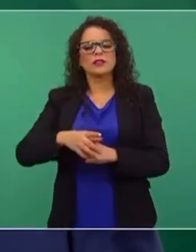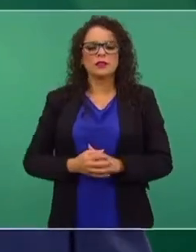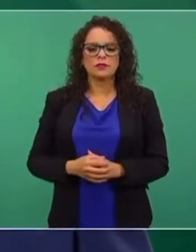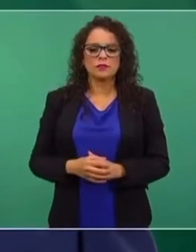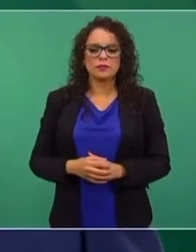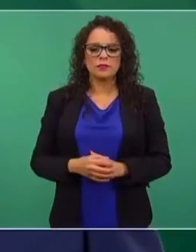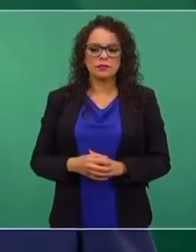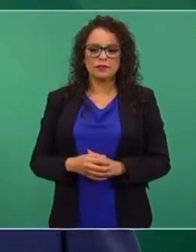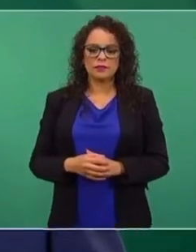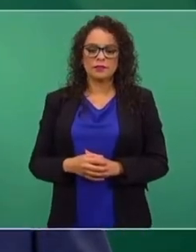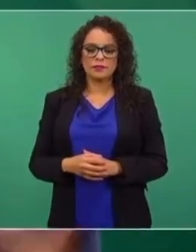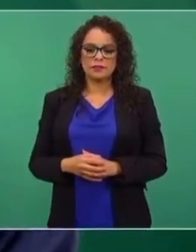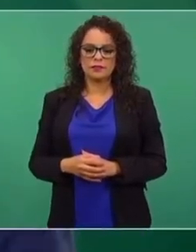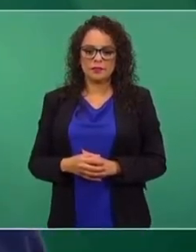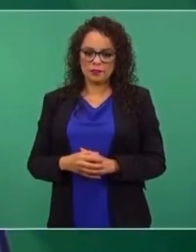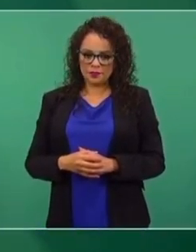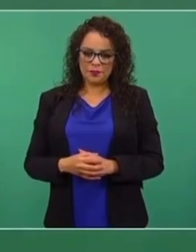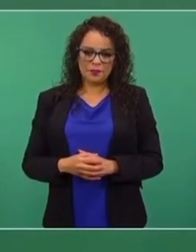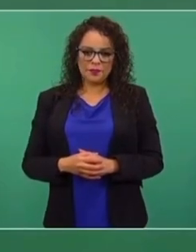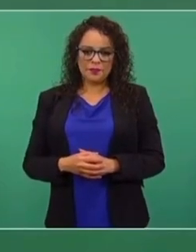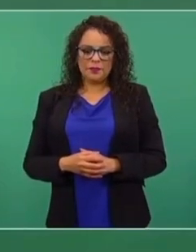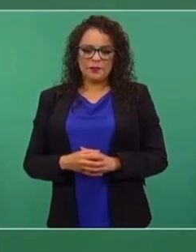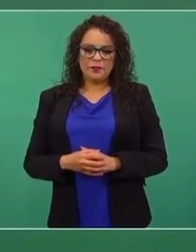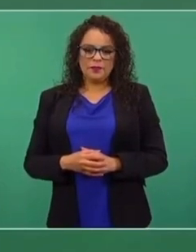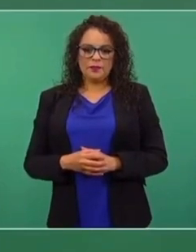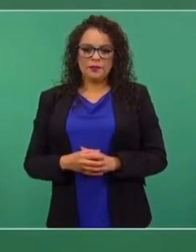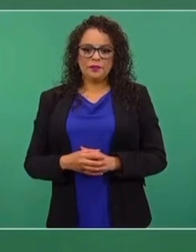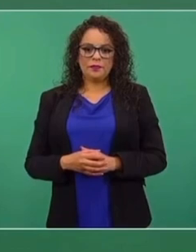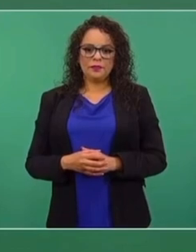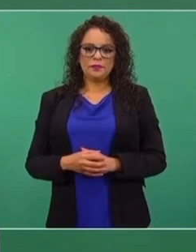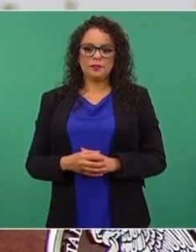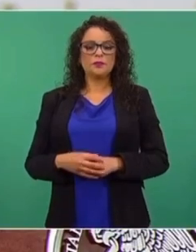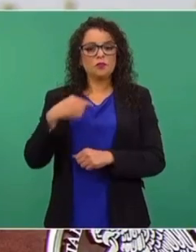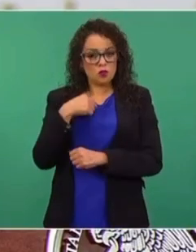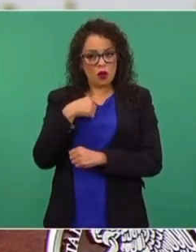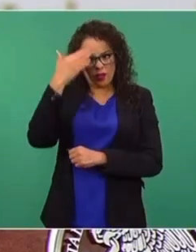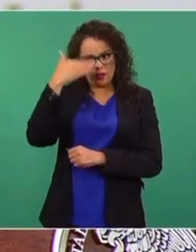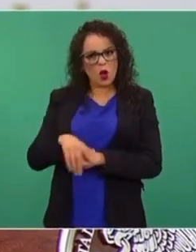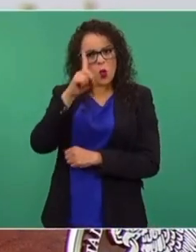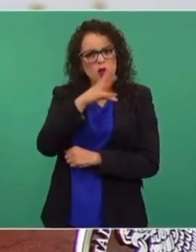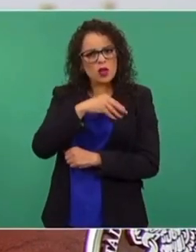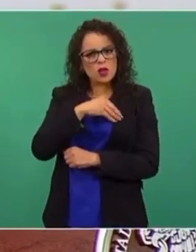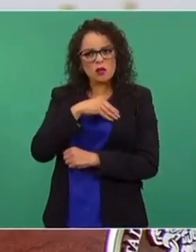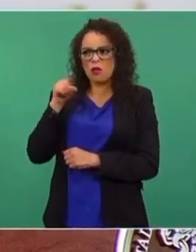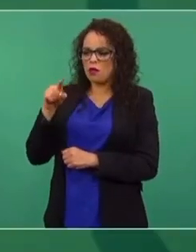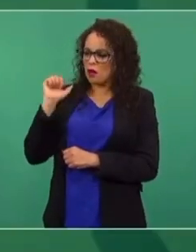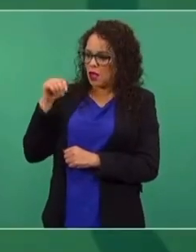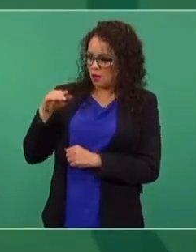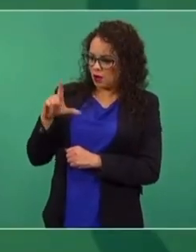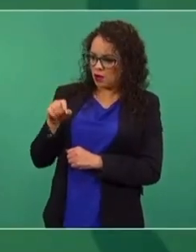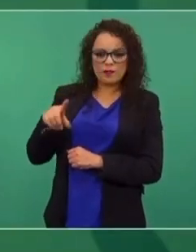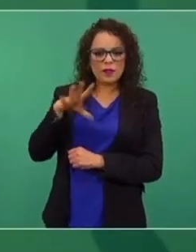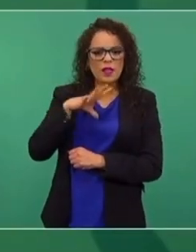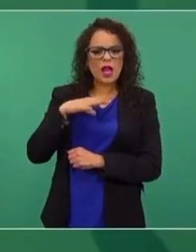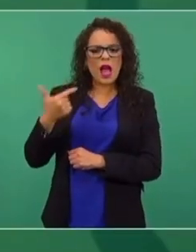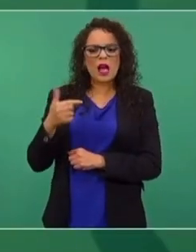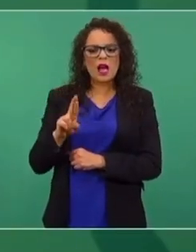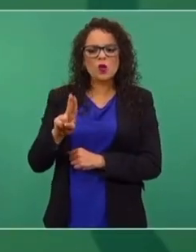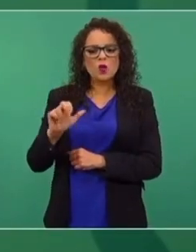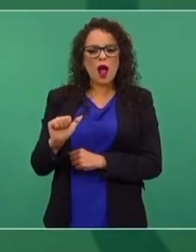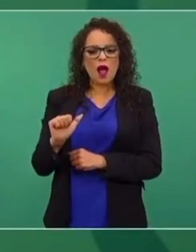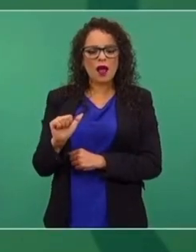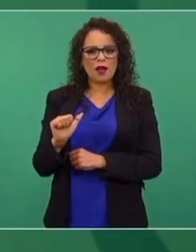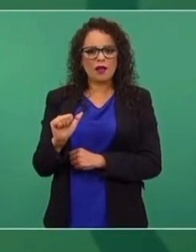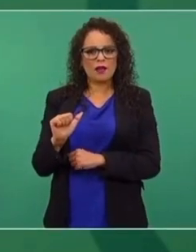Tengo información de que un hijo de López Obrador tiene unas grúas y tiene la